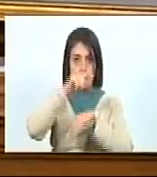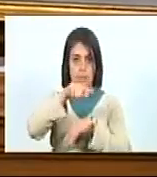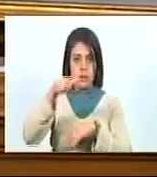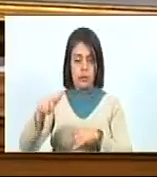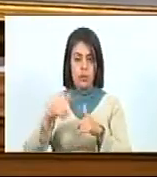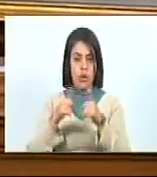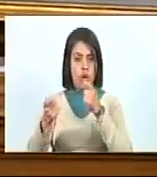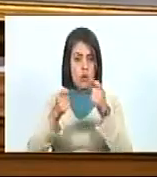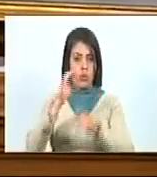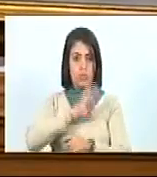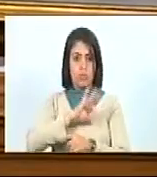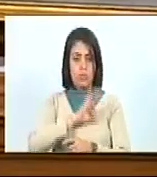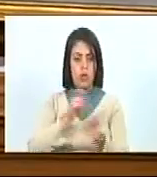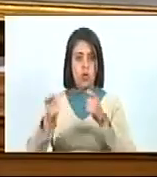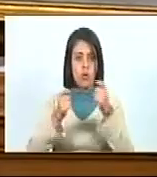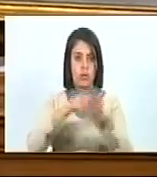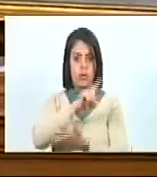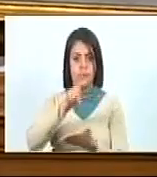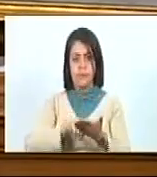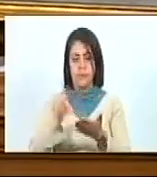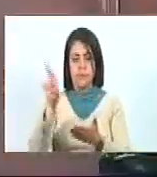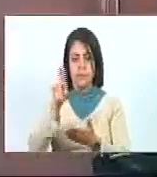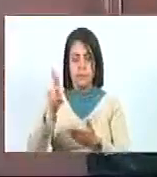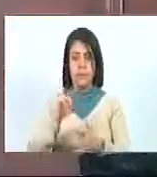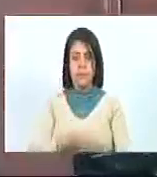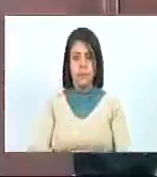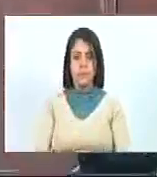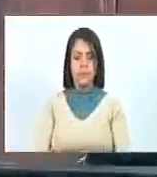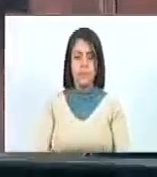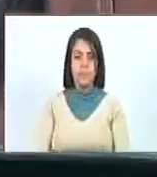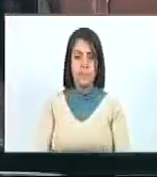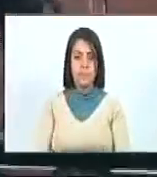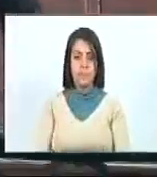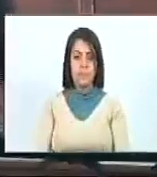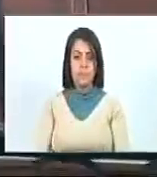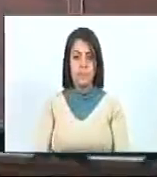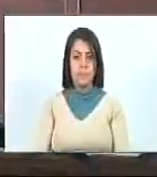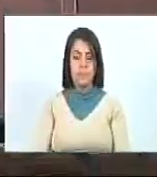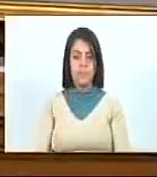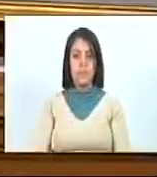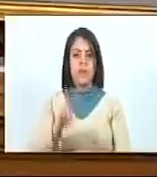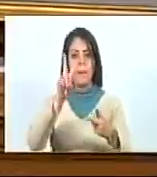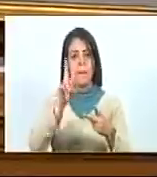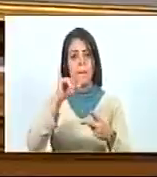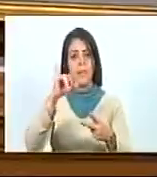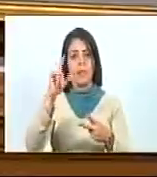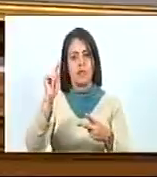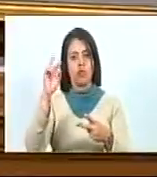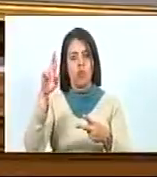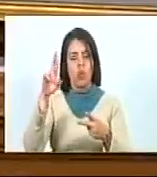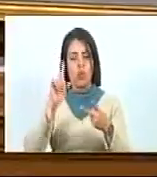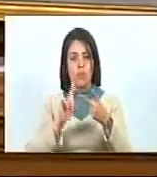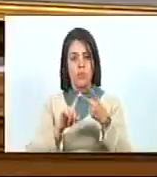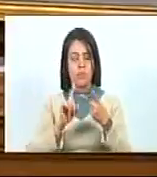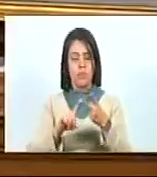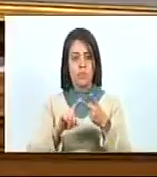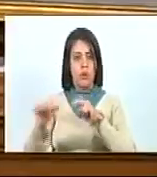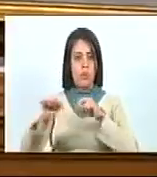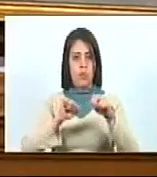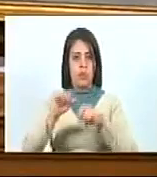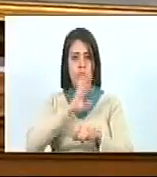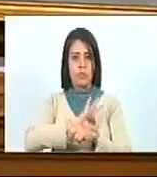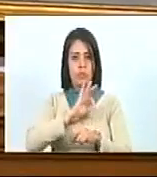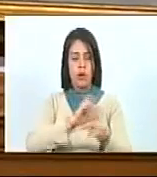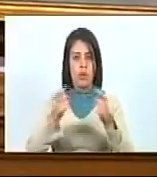Ciudadano y Control Social de la Contraloría General de la República. Está el compañero Víctor Justo, del Movimiento